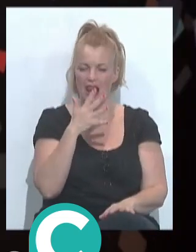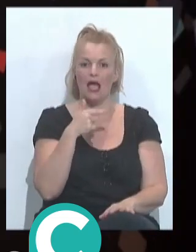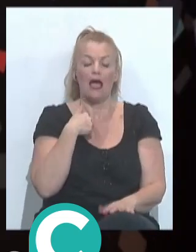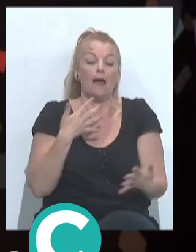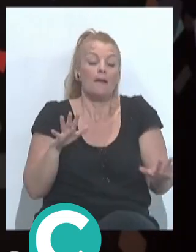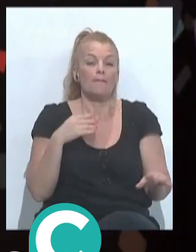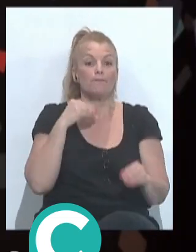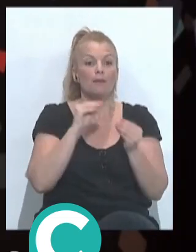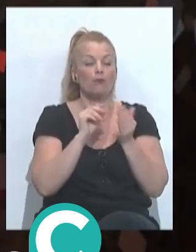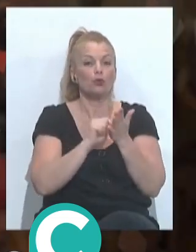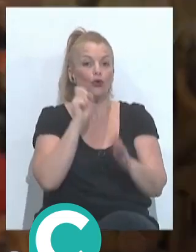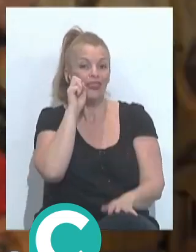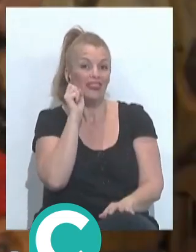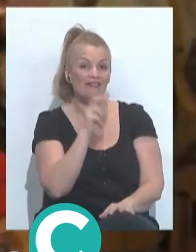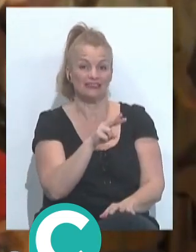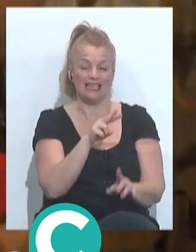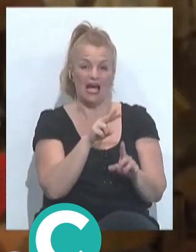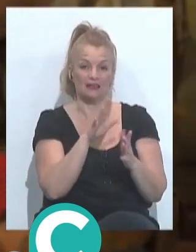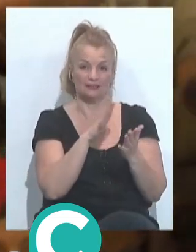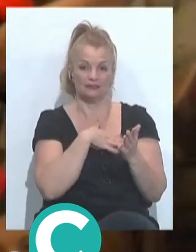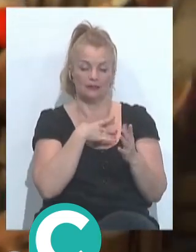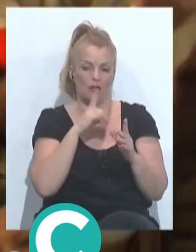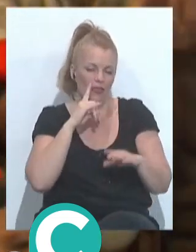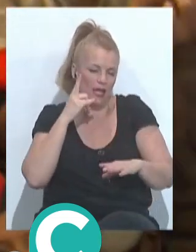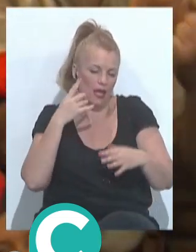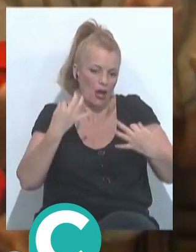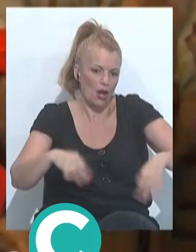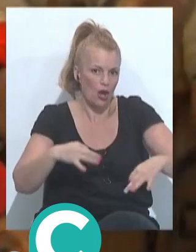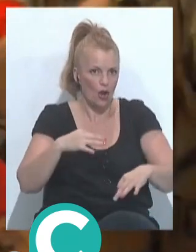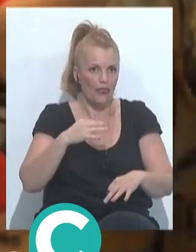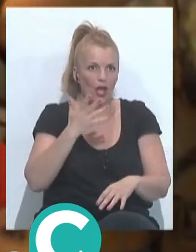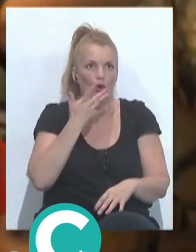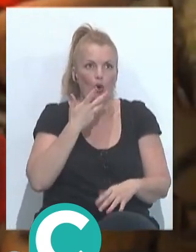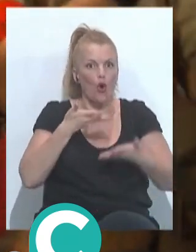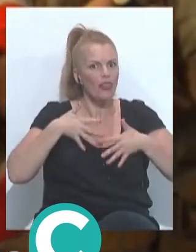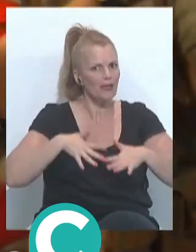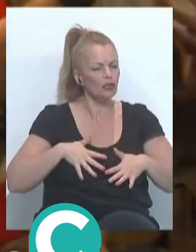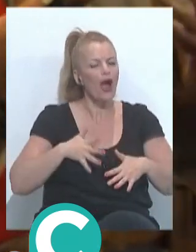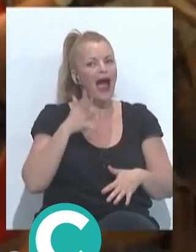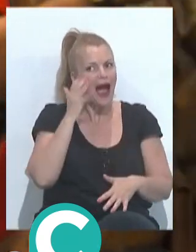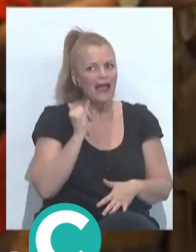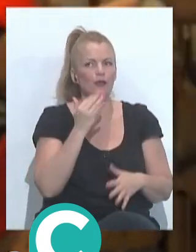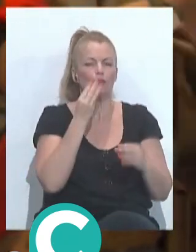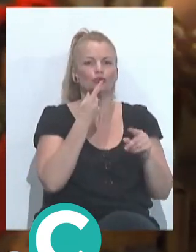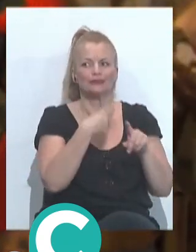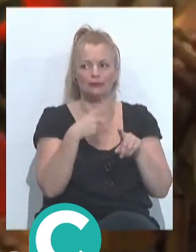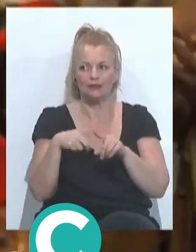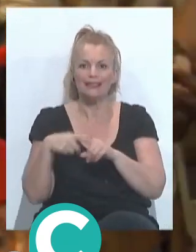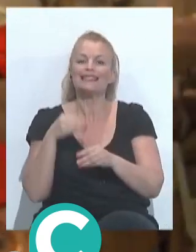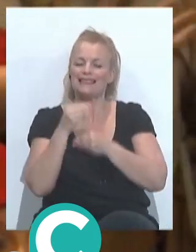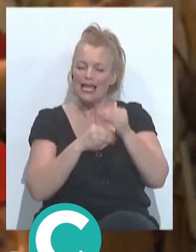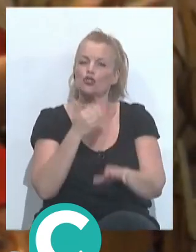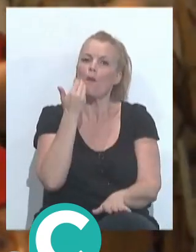manera de verlo, hablando siempre desde, por supuesto, la humildad, pero sobre todo el conocimiento, creo que hay muchas cosas que se han hecho